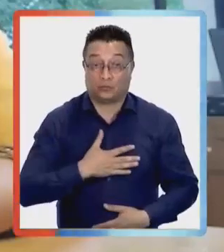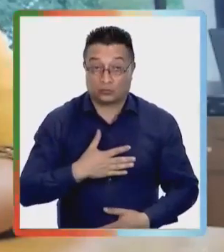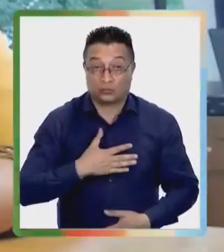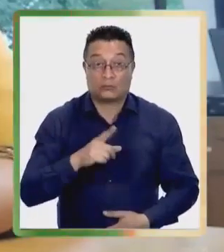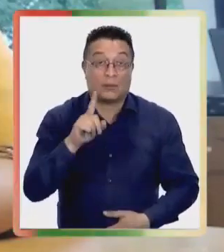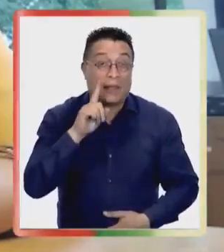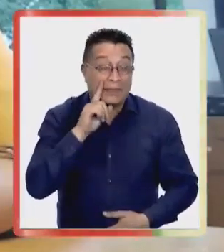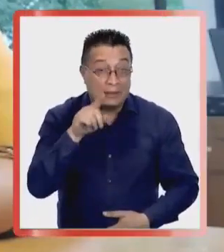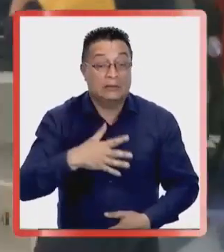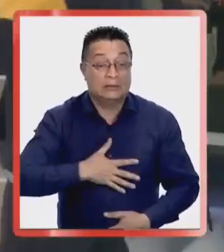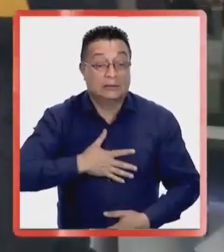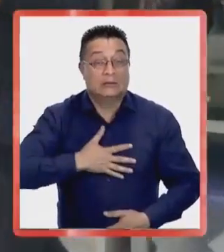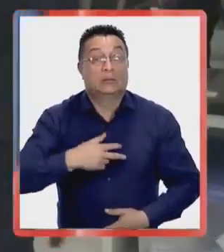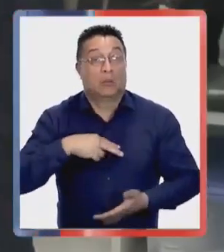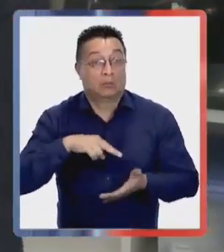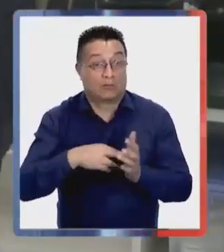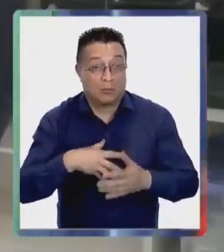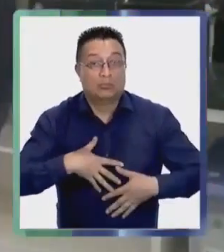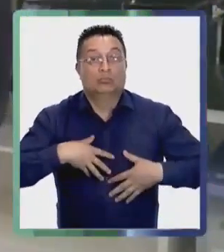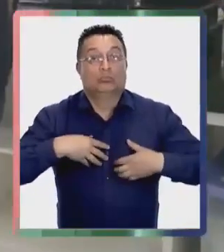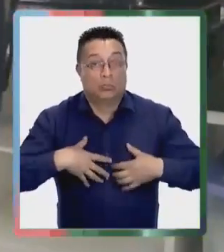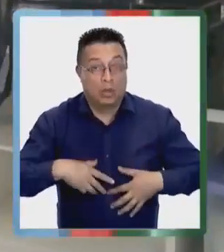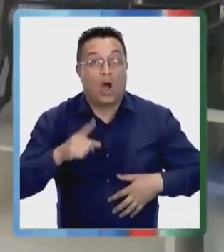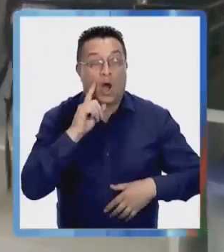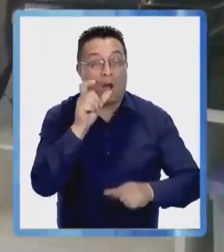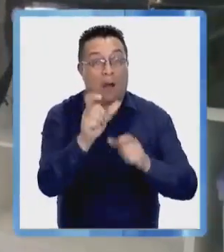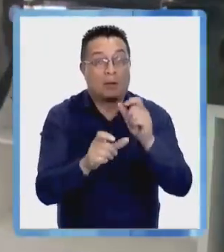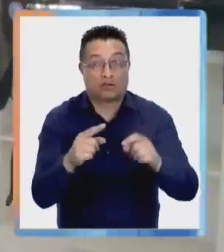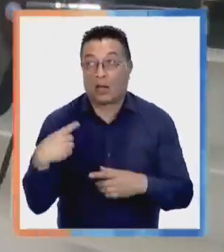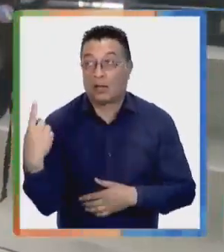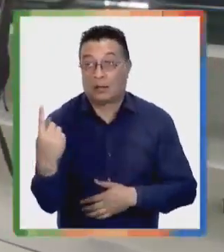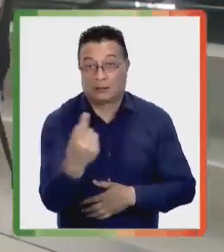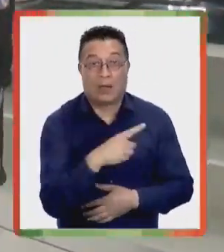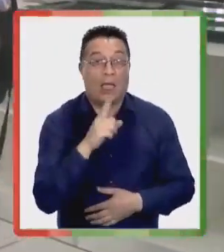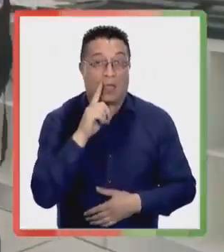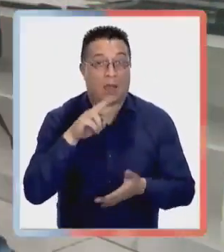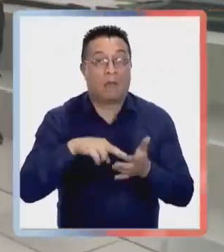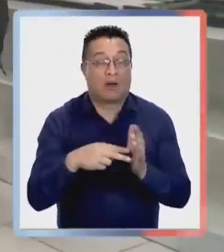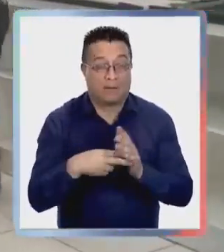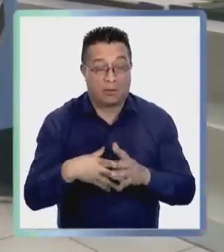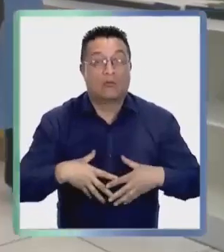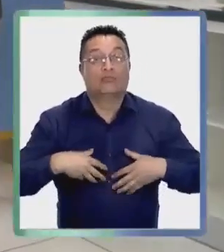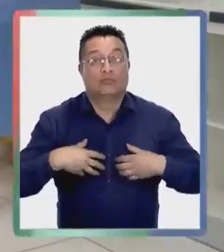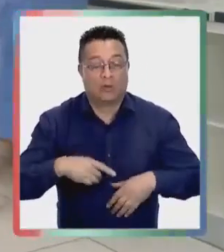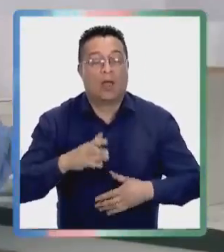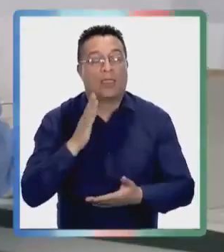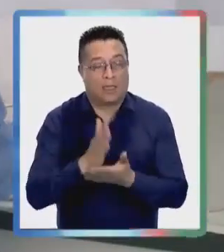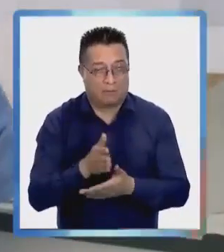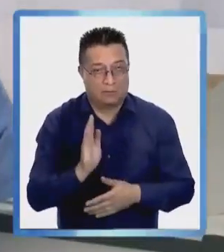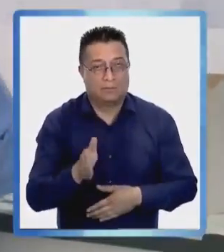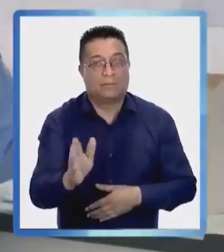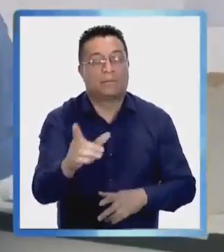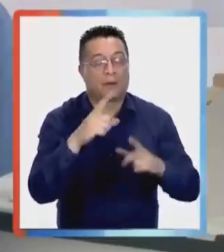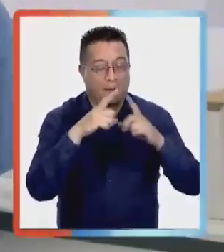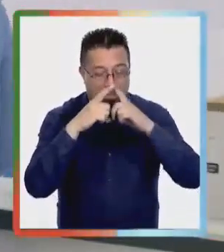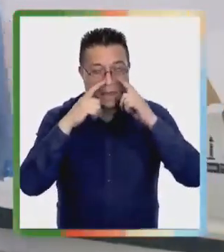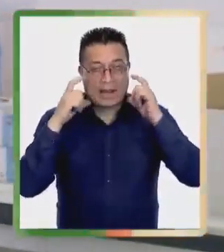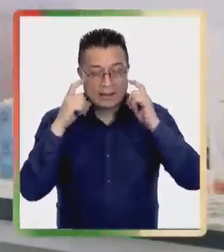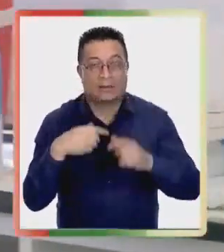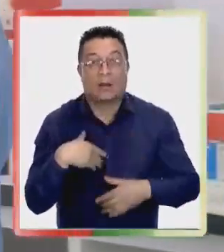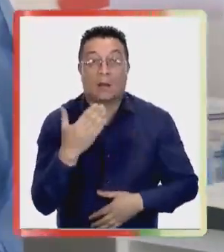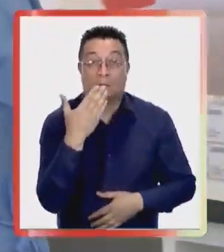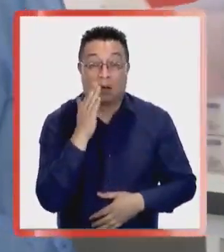tengo síntomas respiratorios o las personas a mi alrededor tienen síntomas respiratorios conviene seguir usando mascarilla.